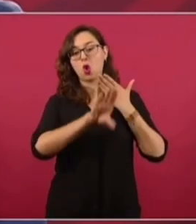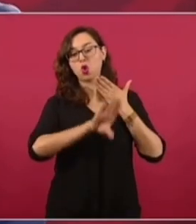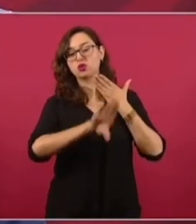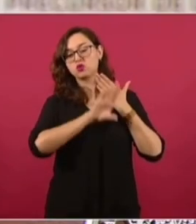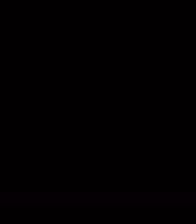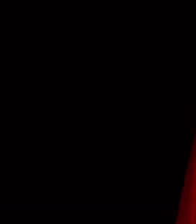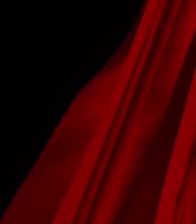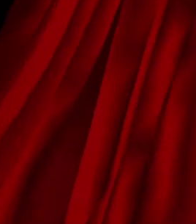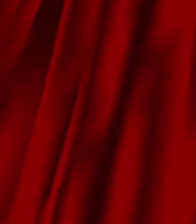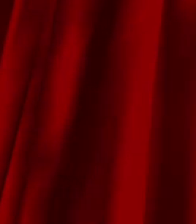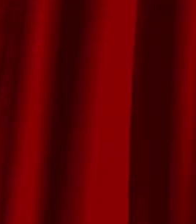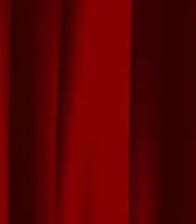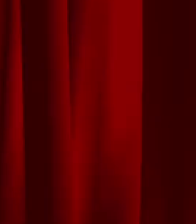adversarios. ¡Gracias!